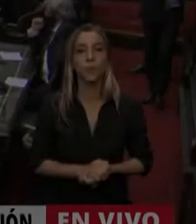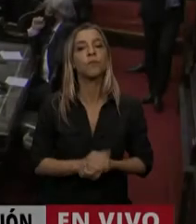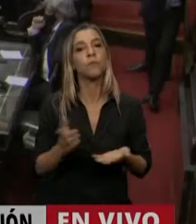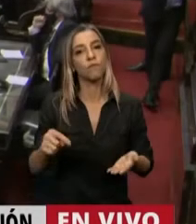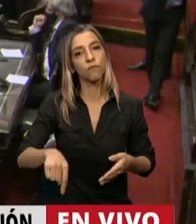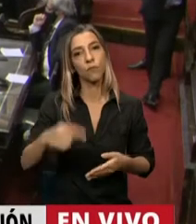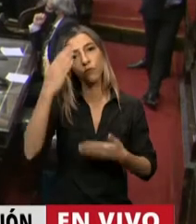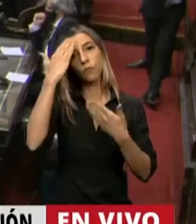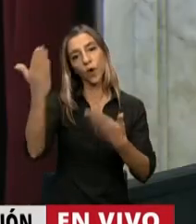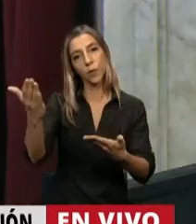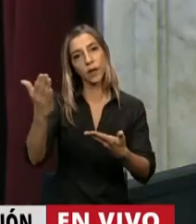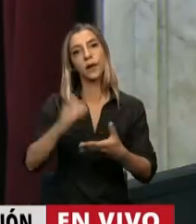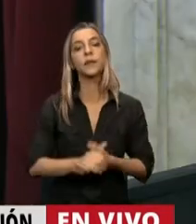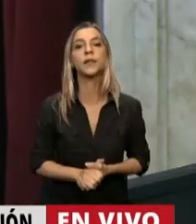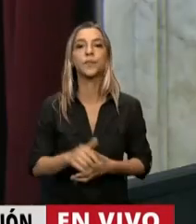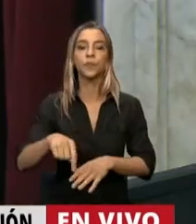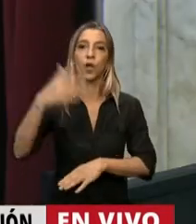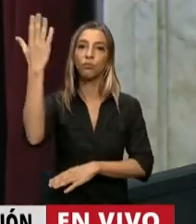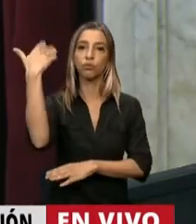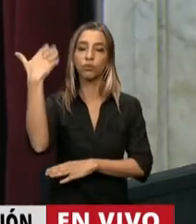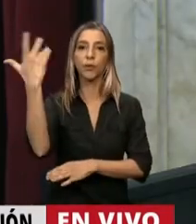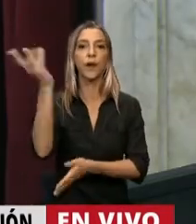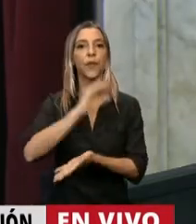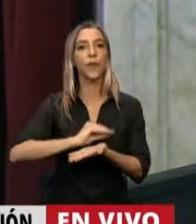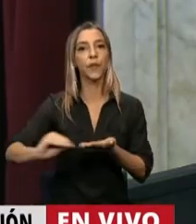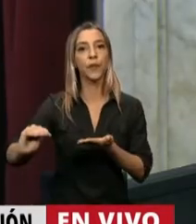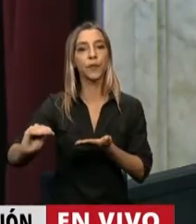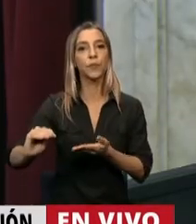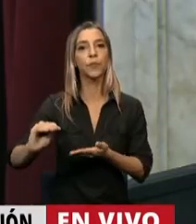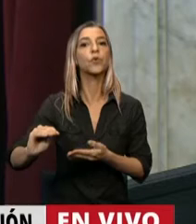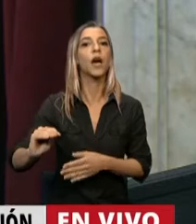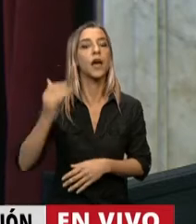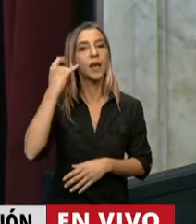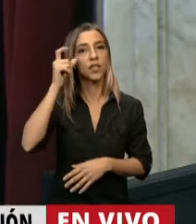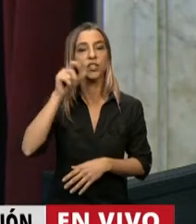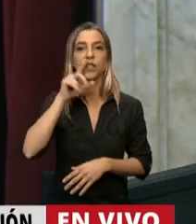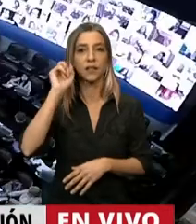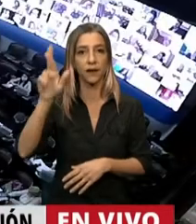Rendir homenaje, tiene la palabra la diputada Ingrid Jeter.